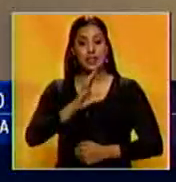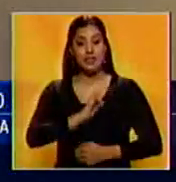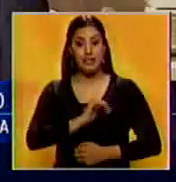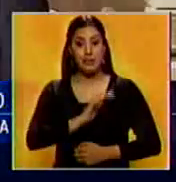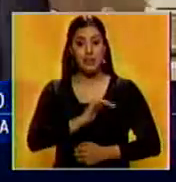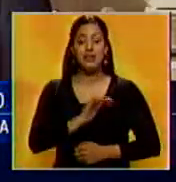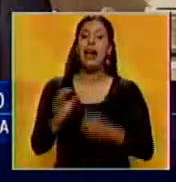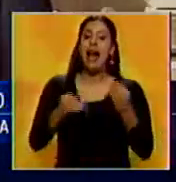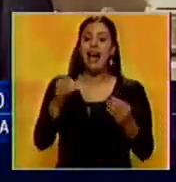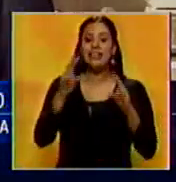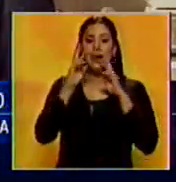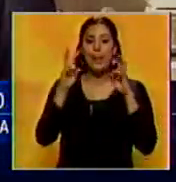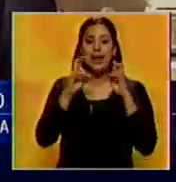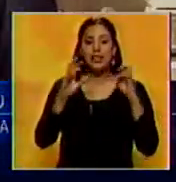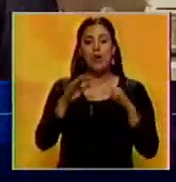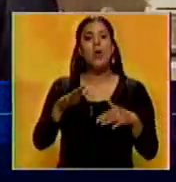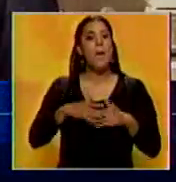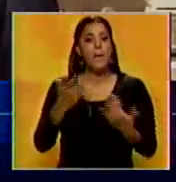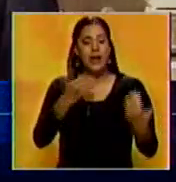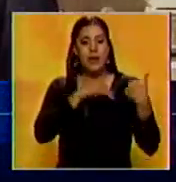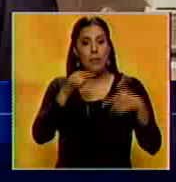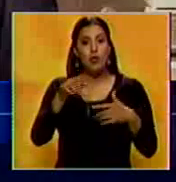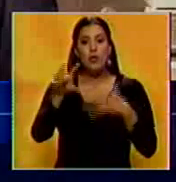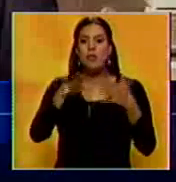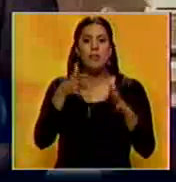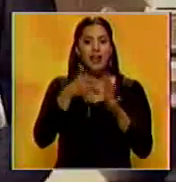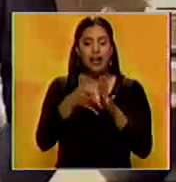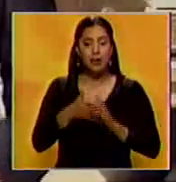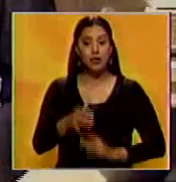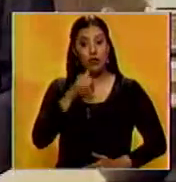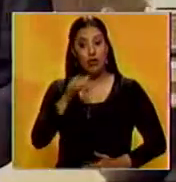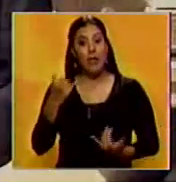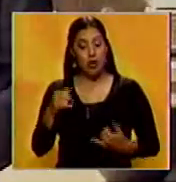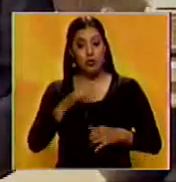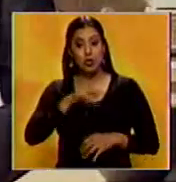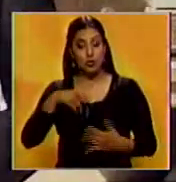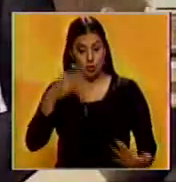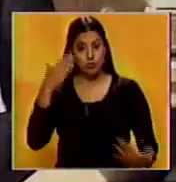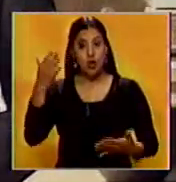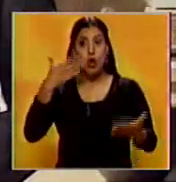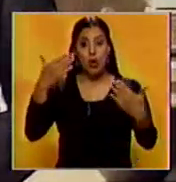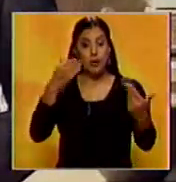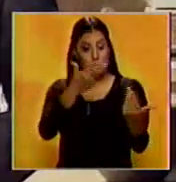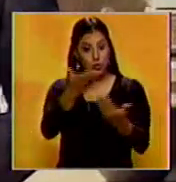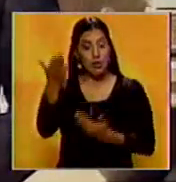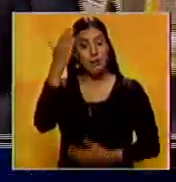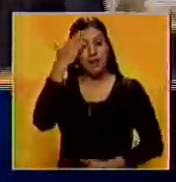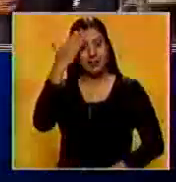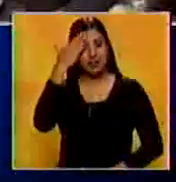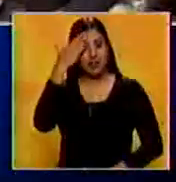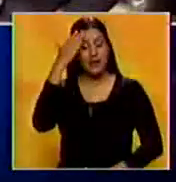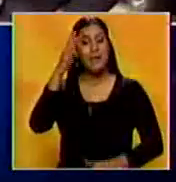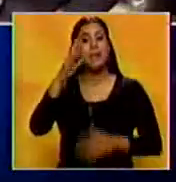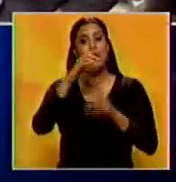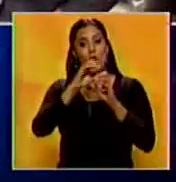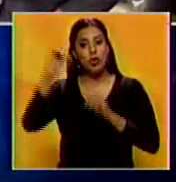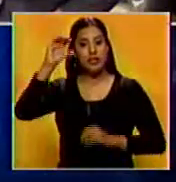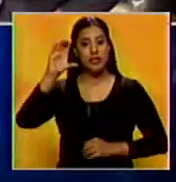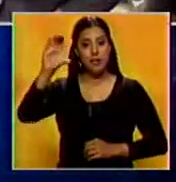científica realiza las investigaciones y experticias pertinentes al caso. Información, amigos televidentes, que podemos compartir con ustedes a esta hora desde el occidente del